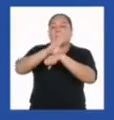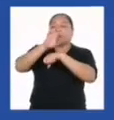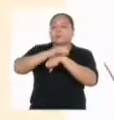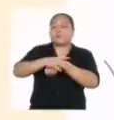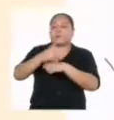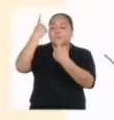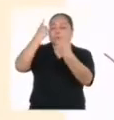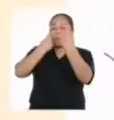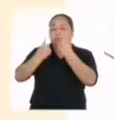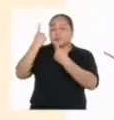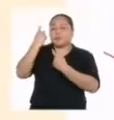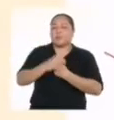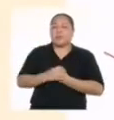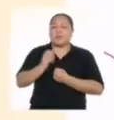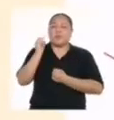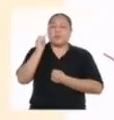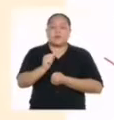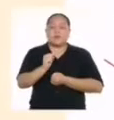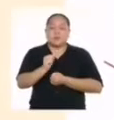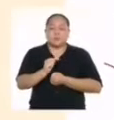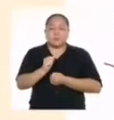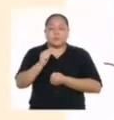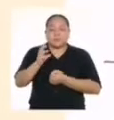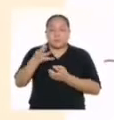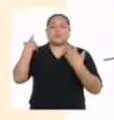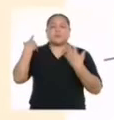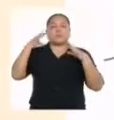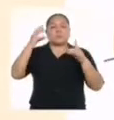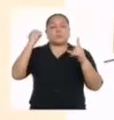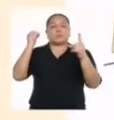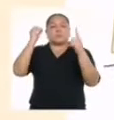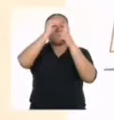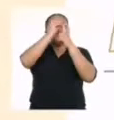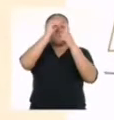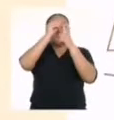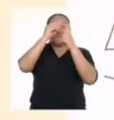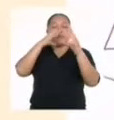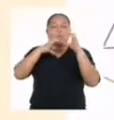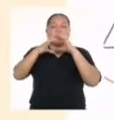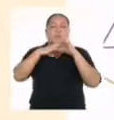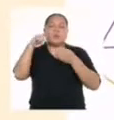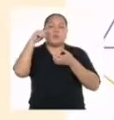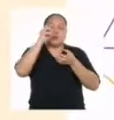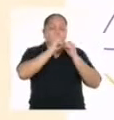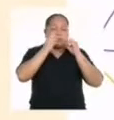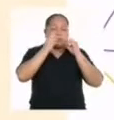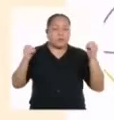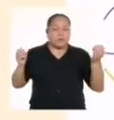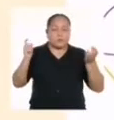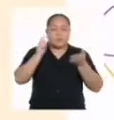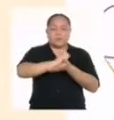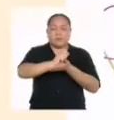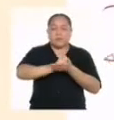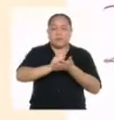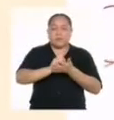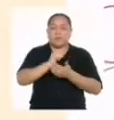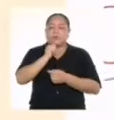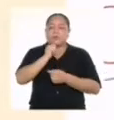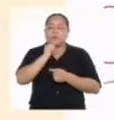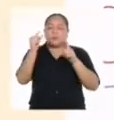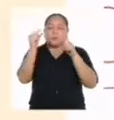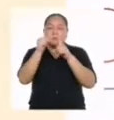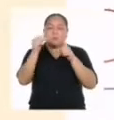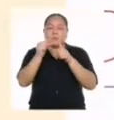preguntarnos si el texto cumple su propósito comunicativo, si a las oraciones que hemos escrito les falta palabras,